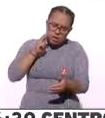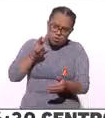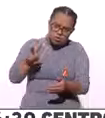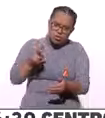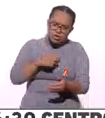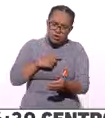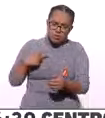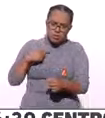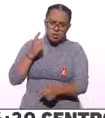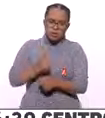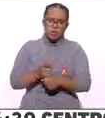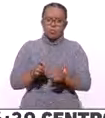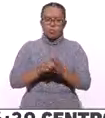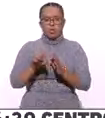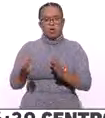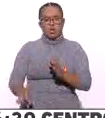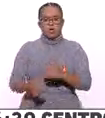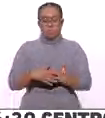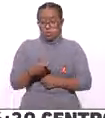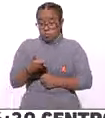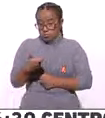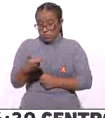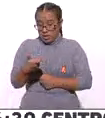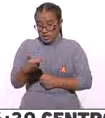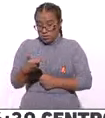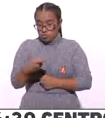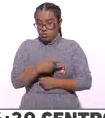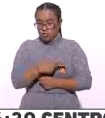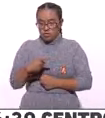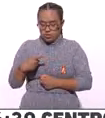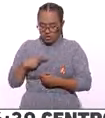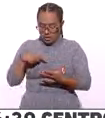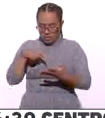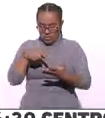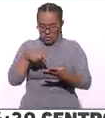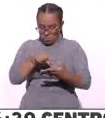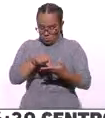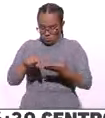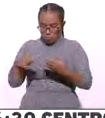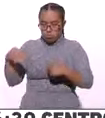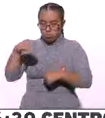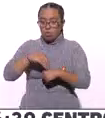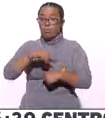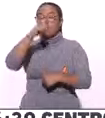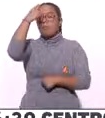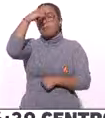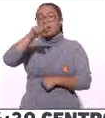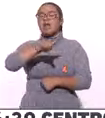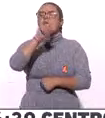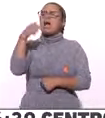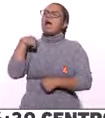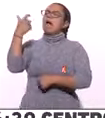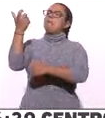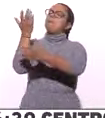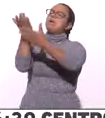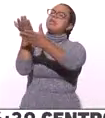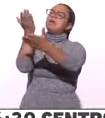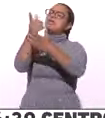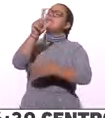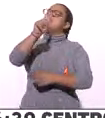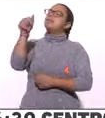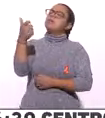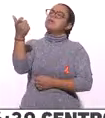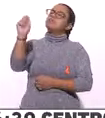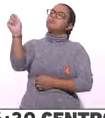que esté esto el precio perfectamente bien señalado para que no sean sorprendidos con lo que van a pagar